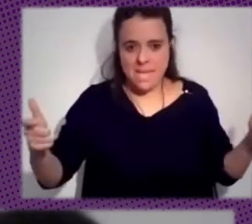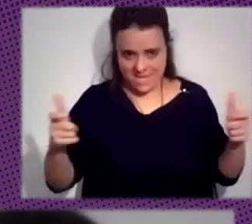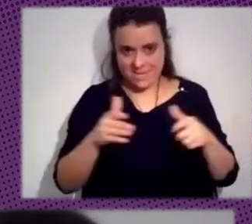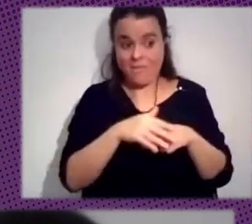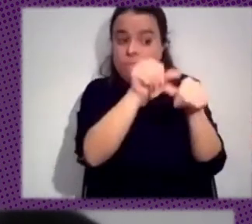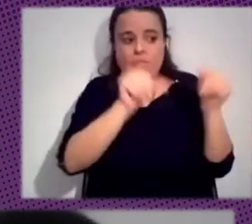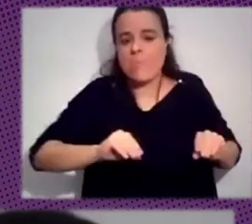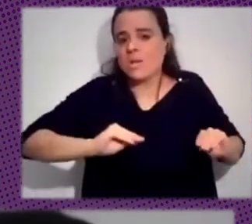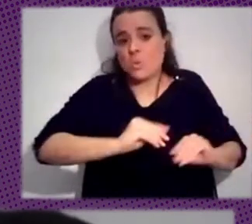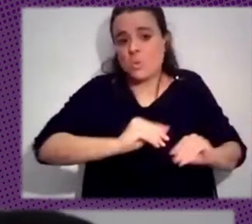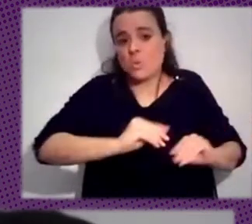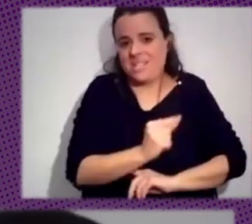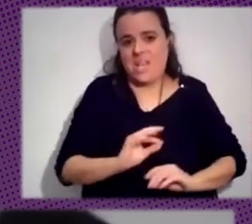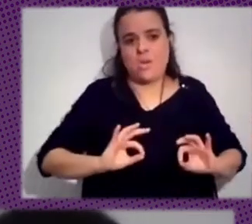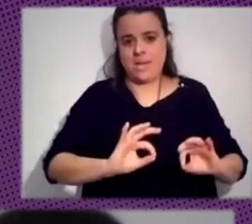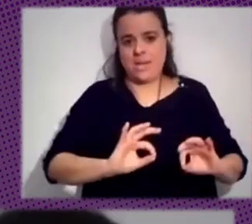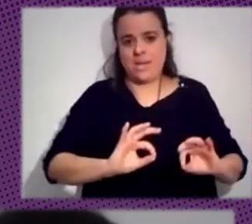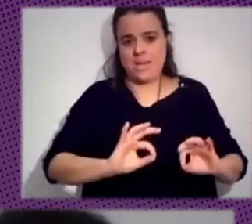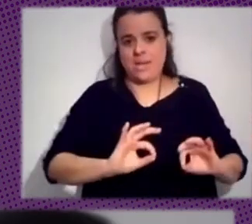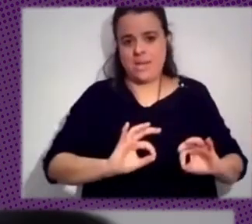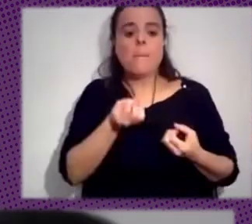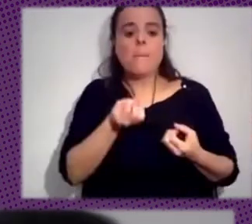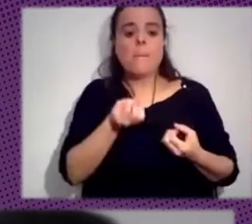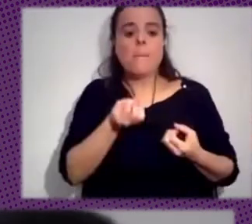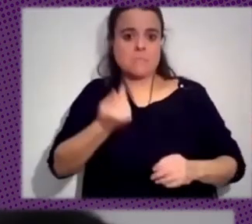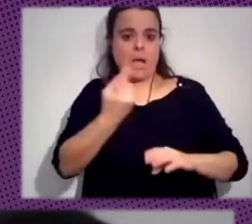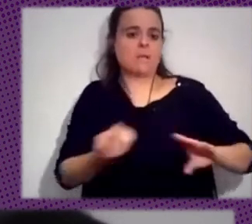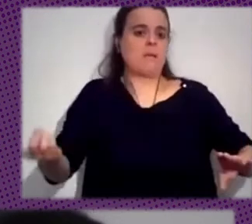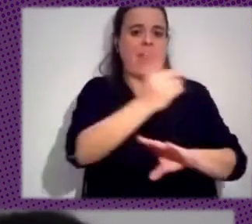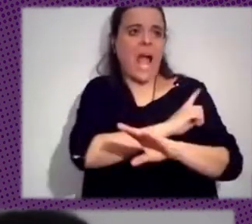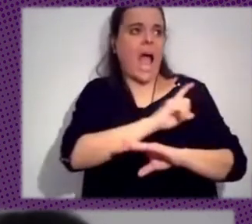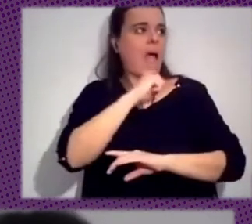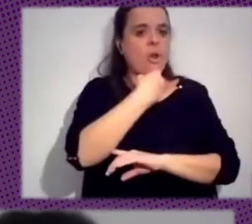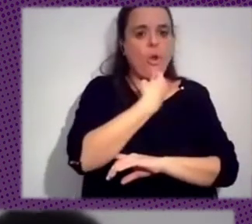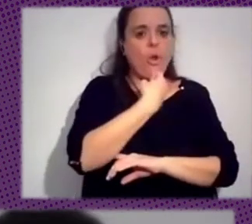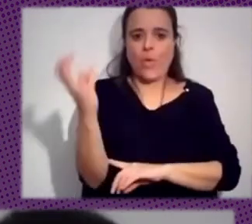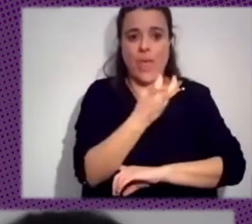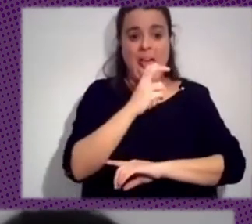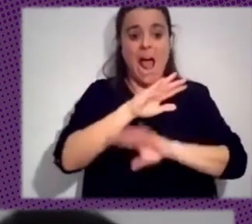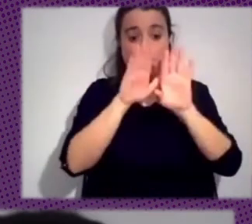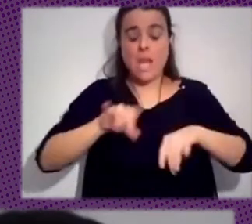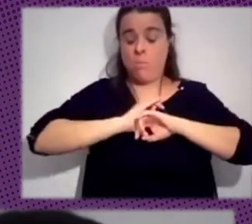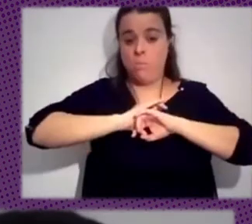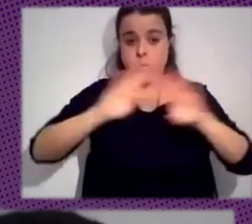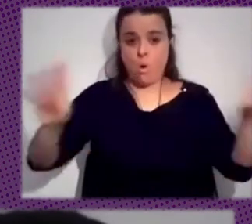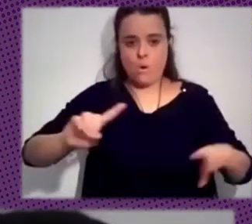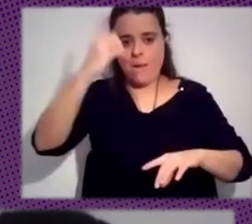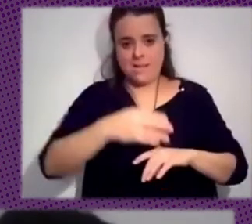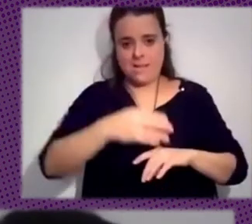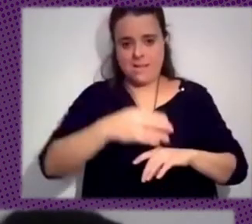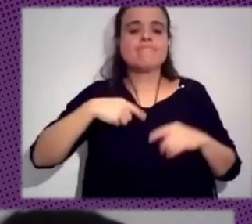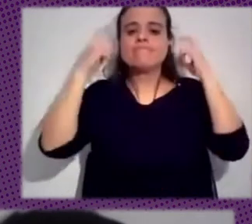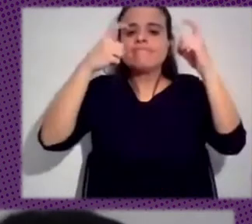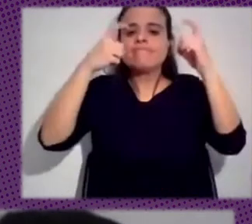hace que circulen los mensajes polarizados y, por tanto, los mensajes de odio. Entonces, intentamos meter el discurso también de que, vale, ya